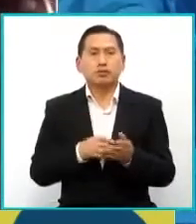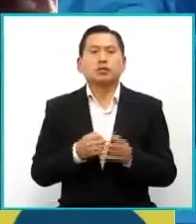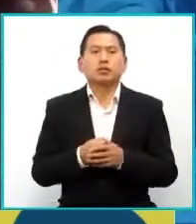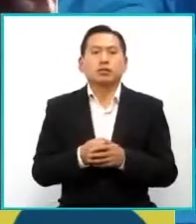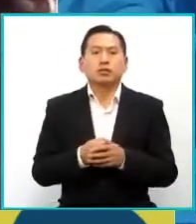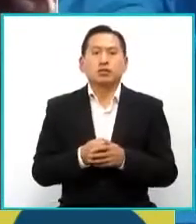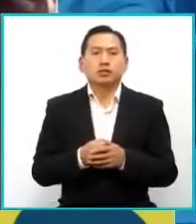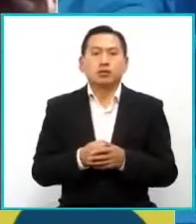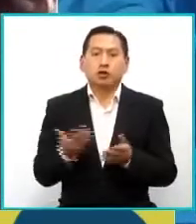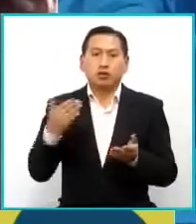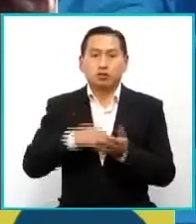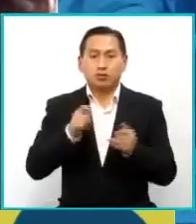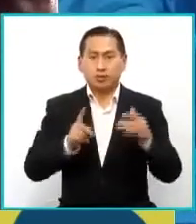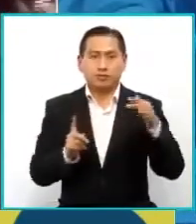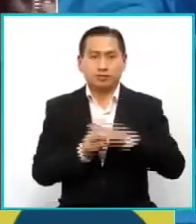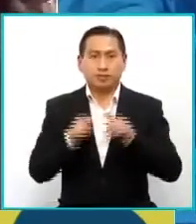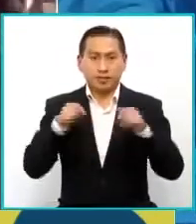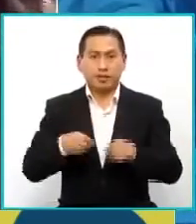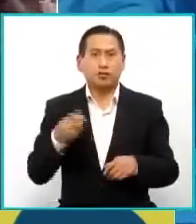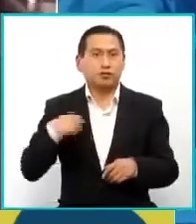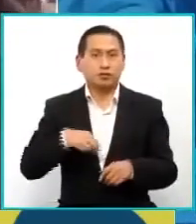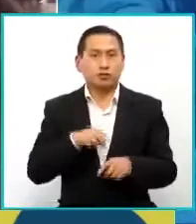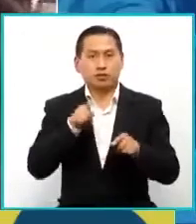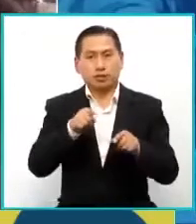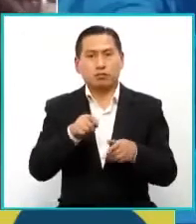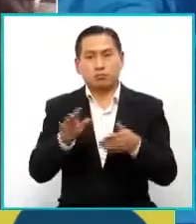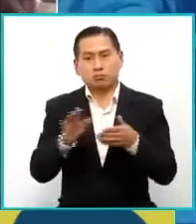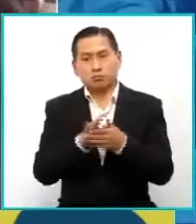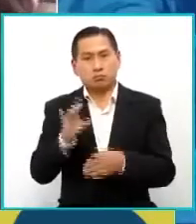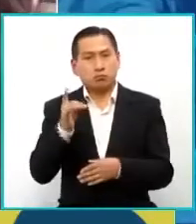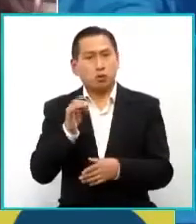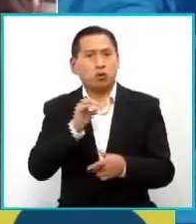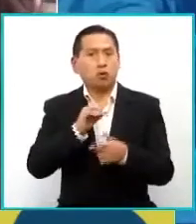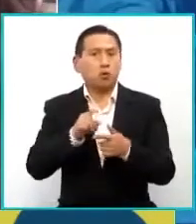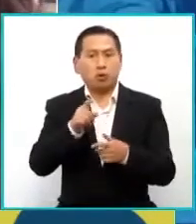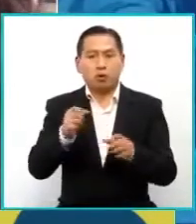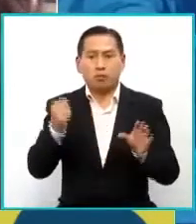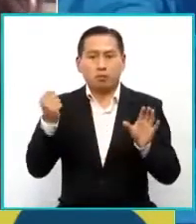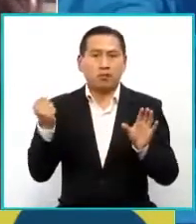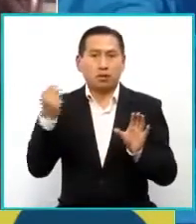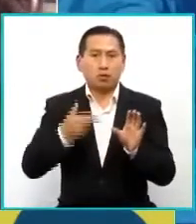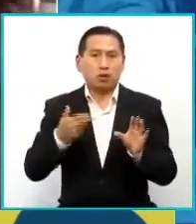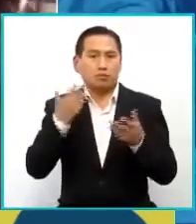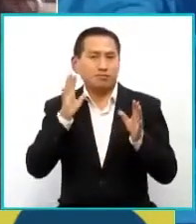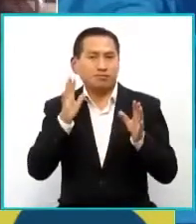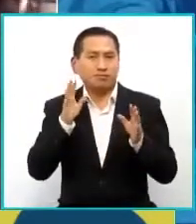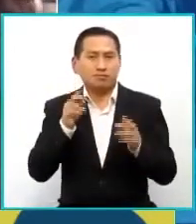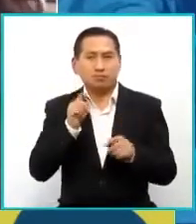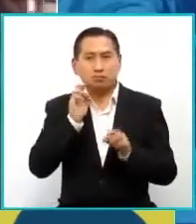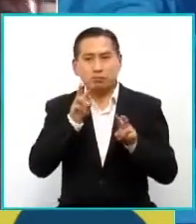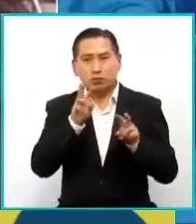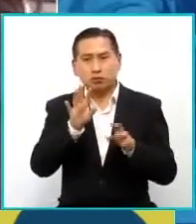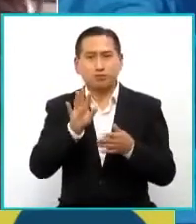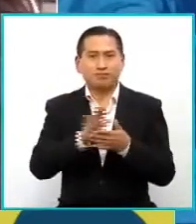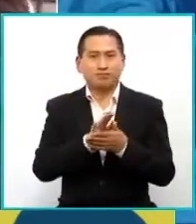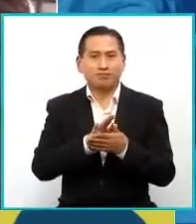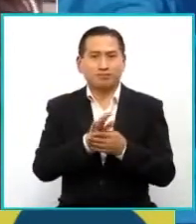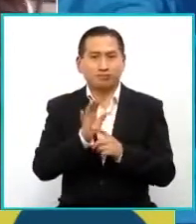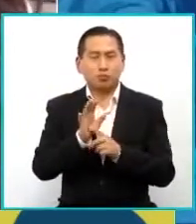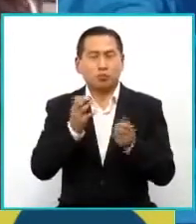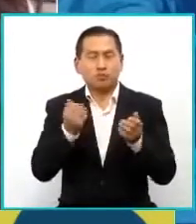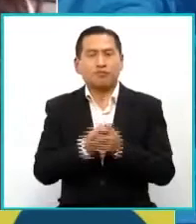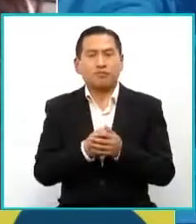Gaby, que el privilegio se repita y que podamos estar ahí, sea en la Cinemateca o desde la vía virtual, para acercarnos a tu propuesta e